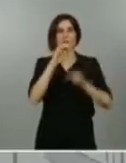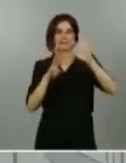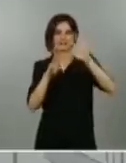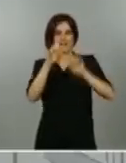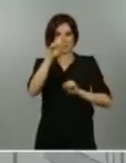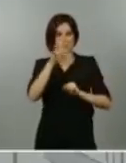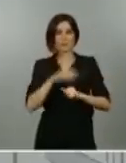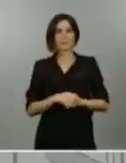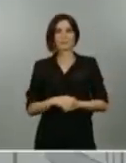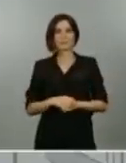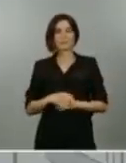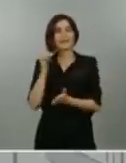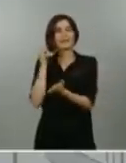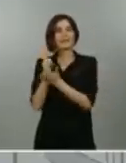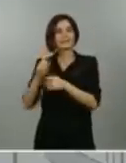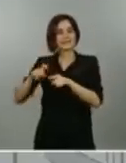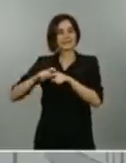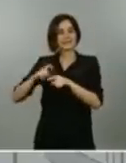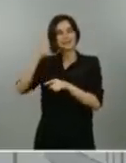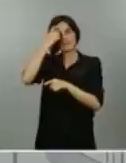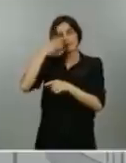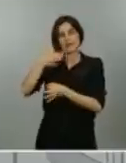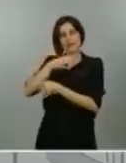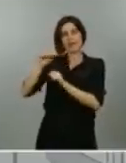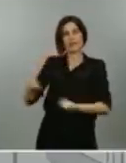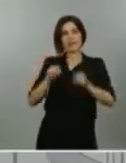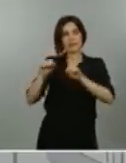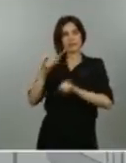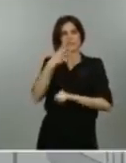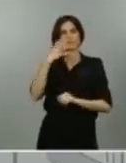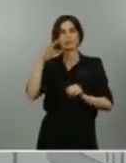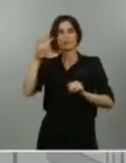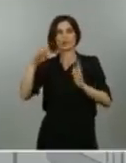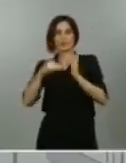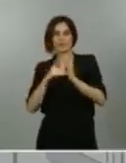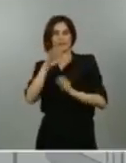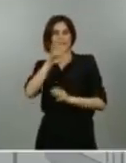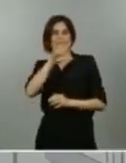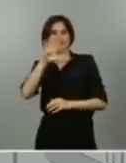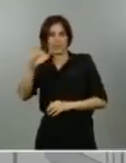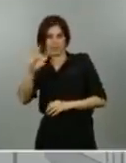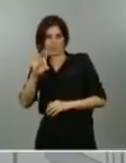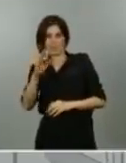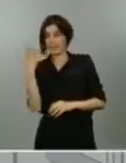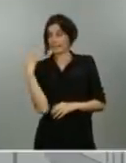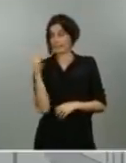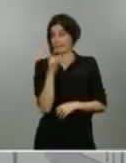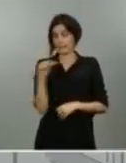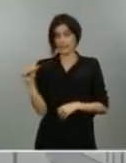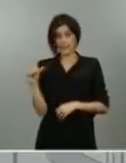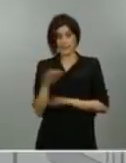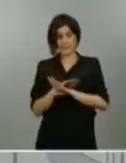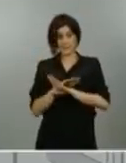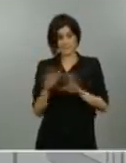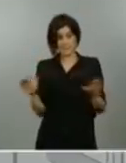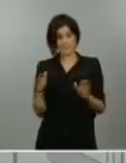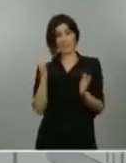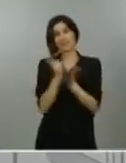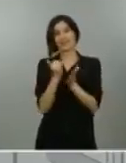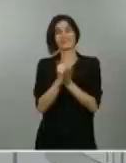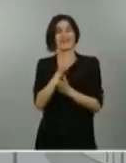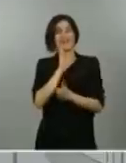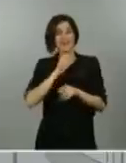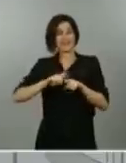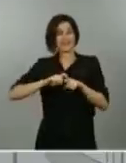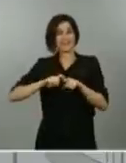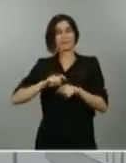son ochocientos cuarenta y mil quinientas cincuenta. Solo en esta última semana el número de test de anticuerpos ha sido doscientos sesenta y